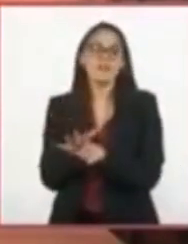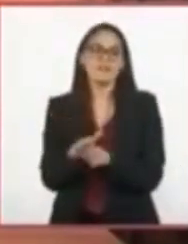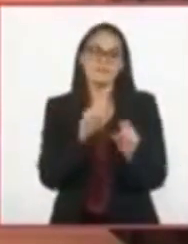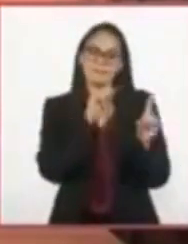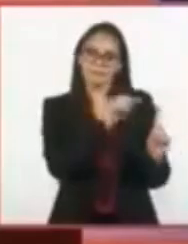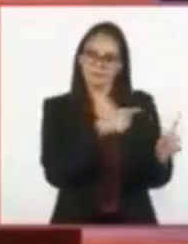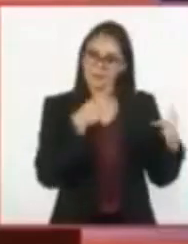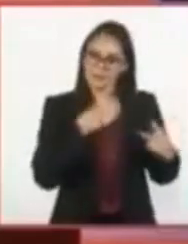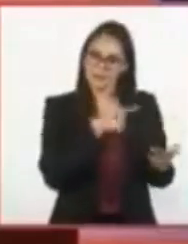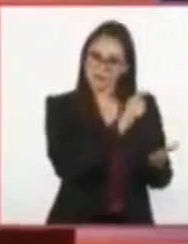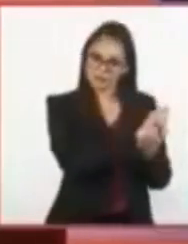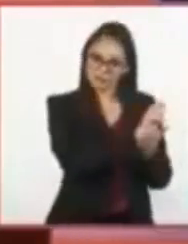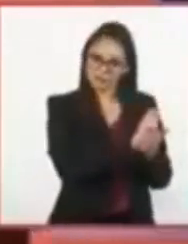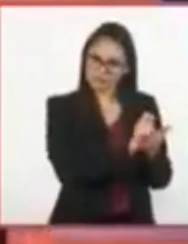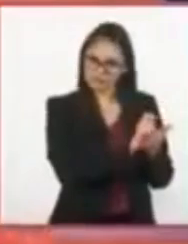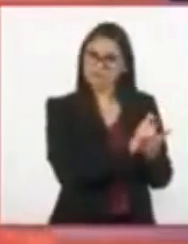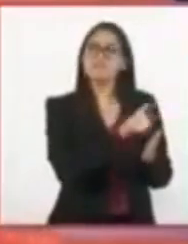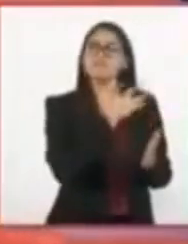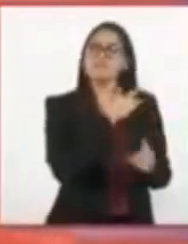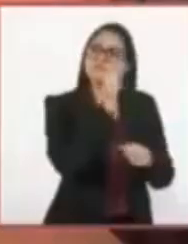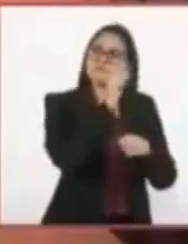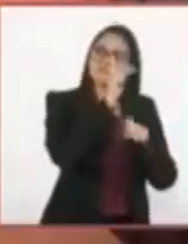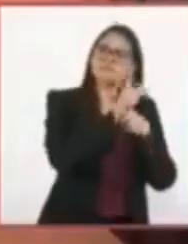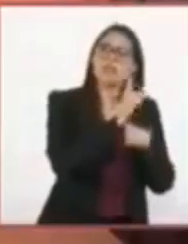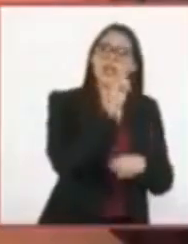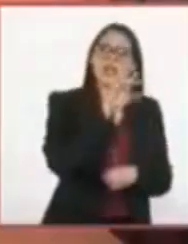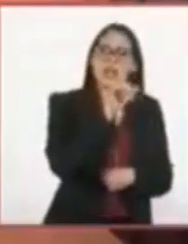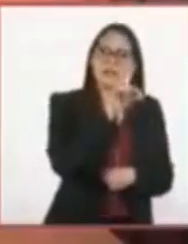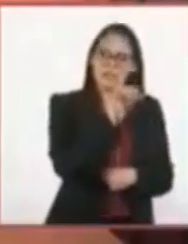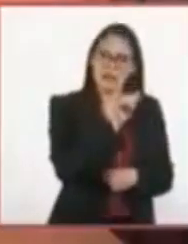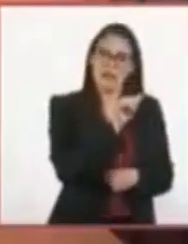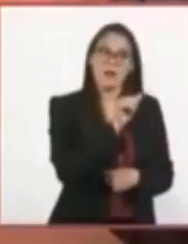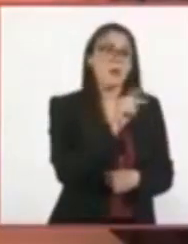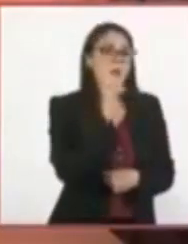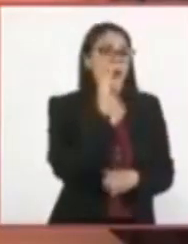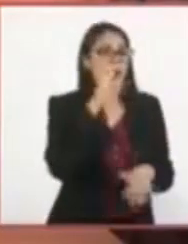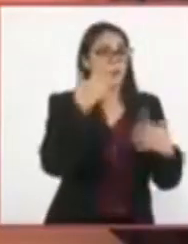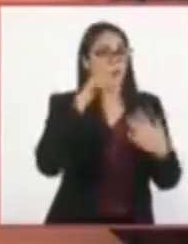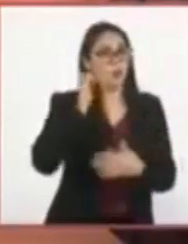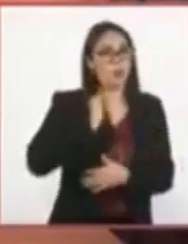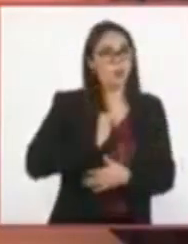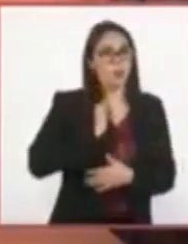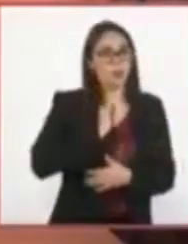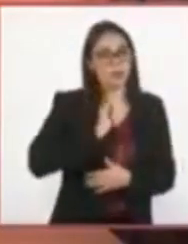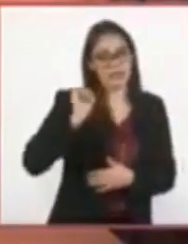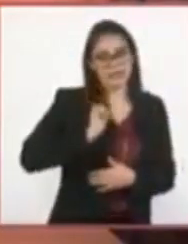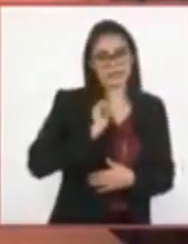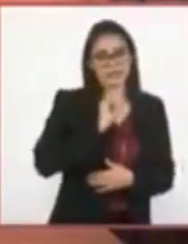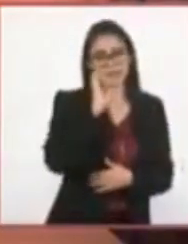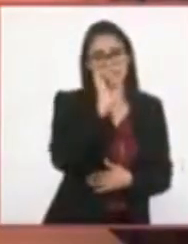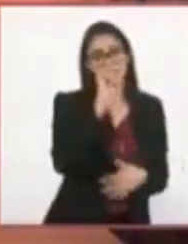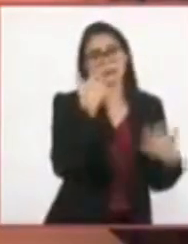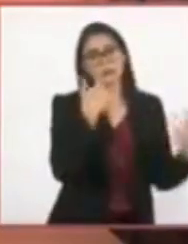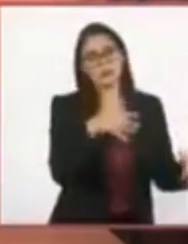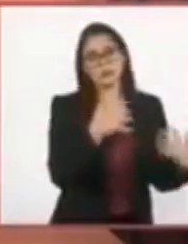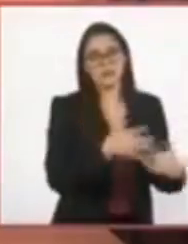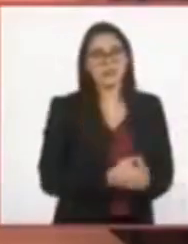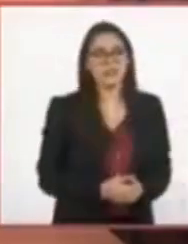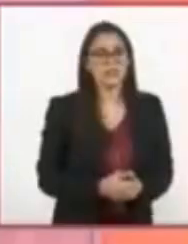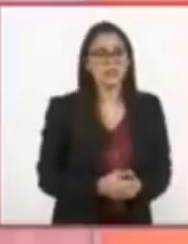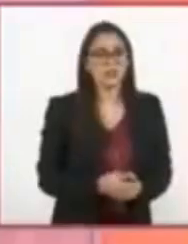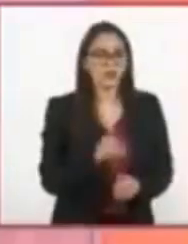Escritor irlandés, considerado uno de los más grandes del siglo XX. Entre sus obras destaca